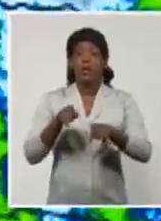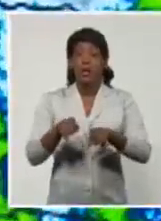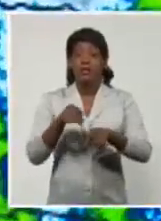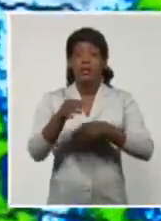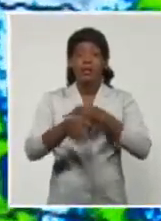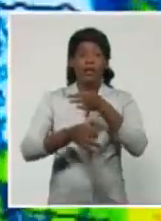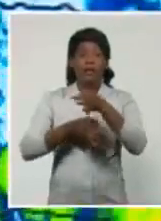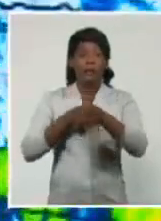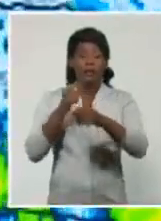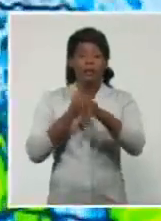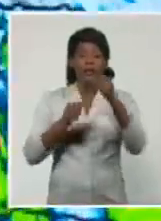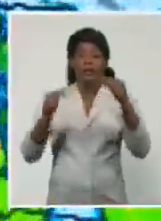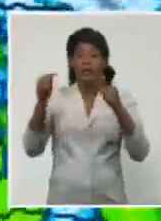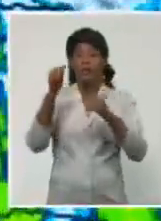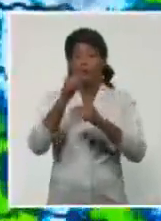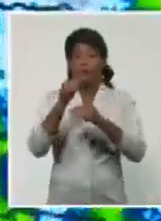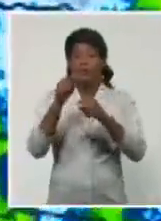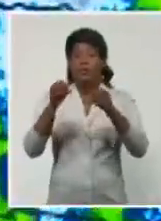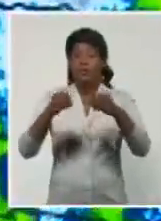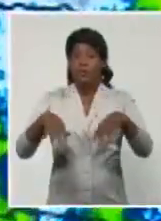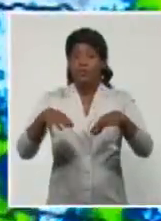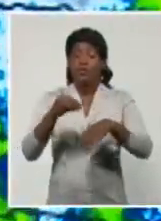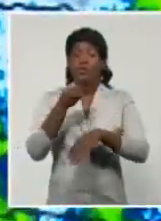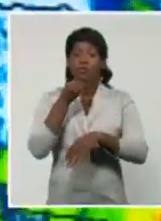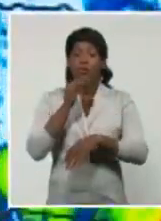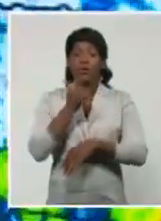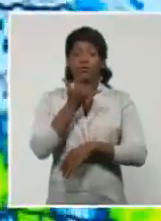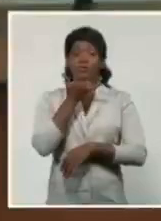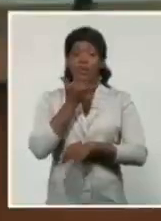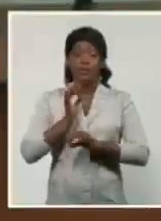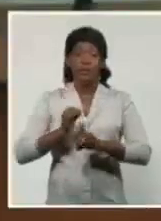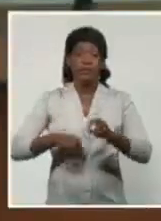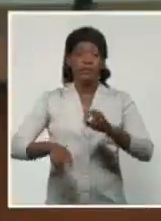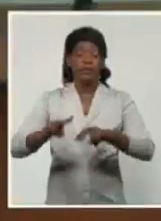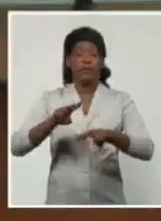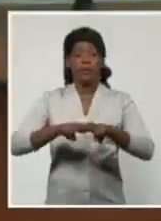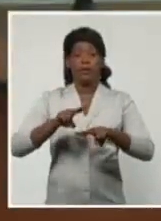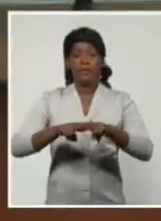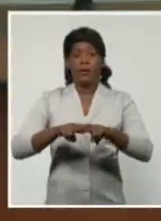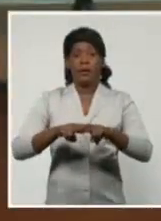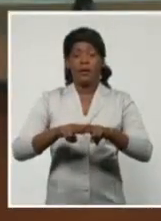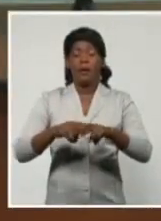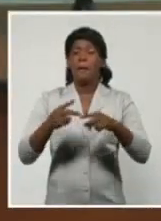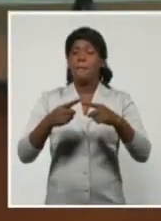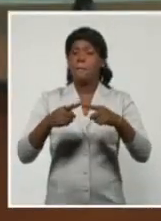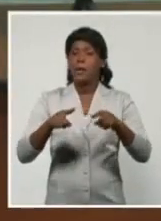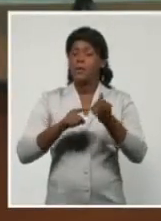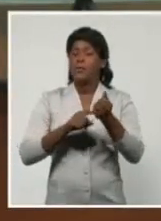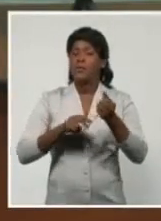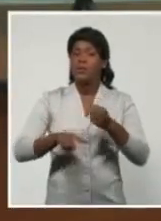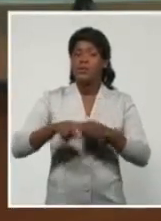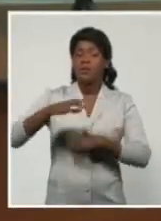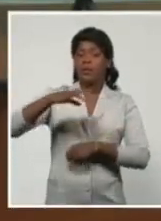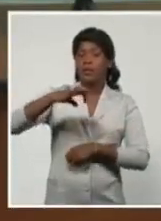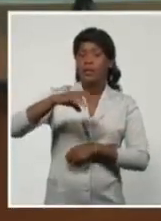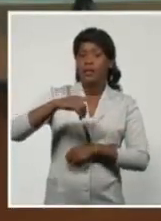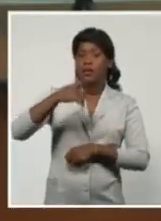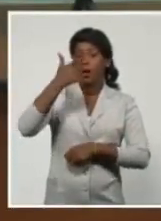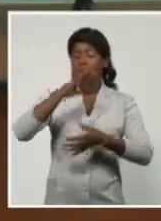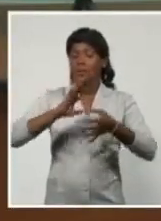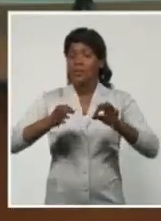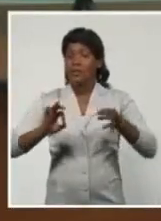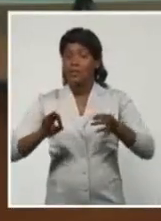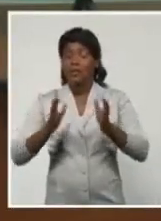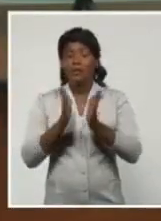principales problemas que puede tener la capital. También el resto de Pineda del Río, de Artemisa o de